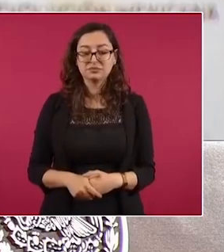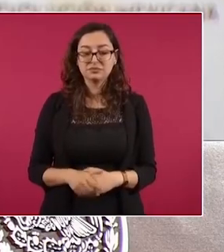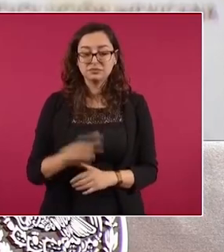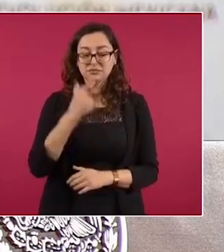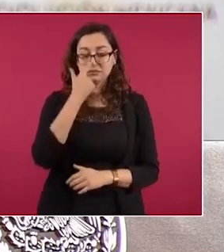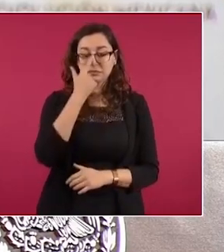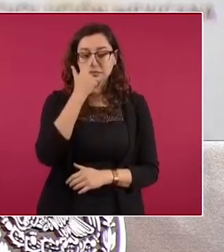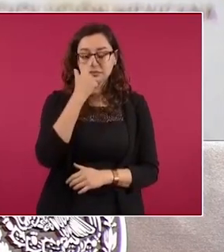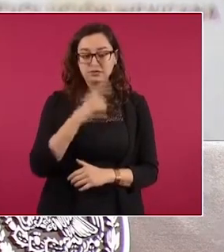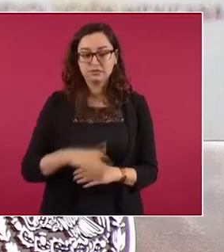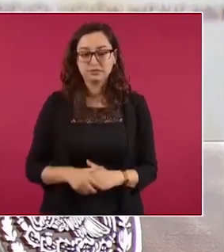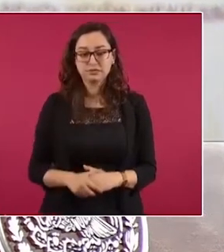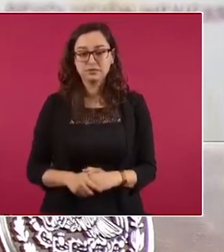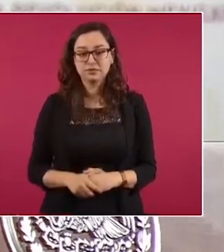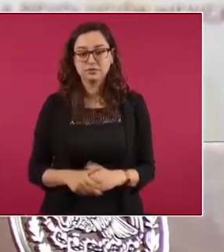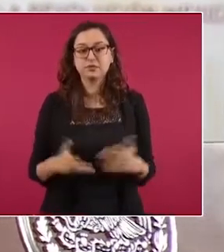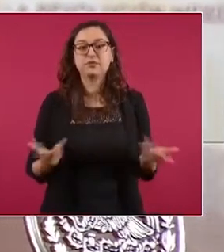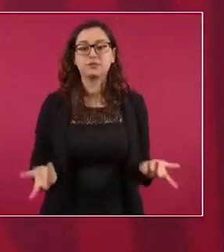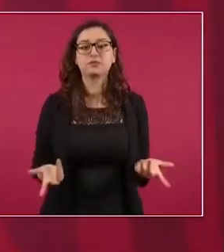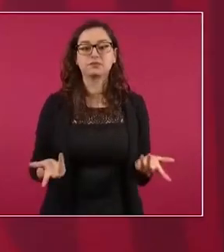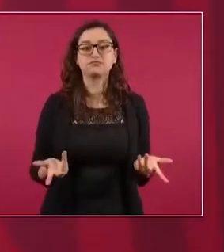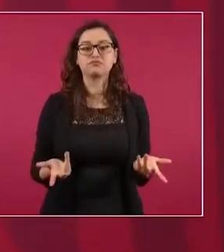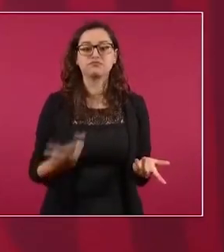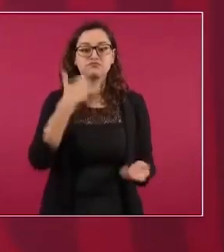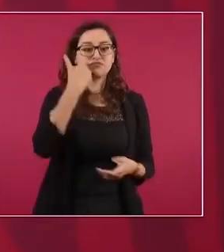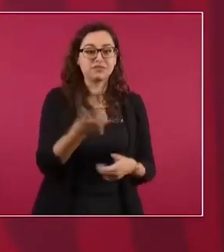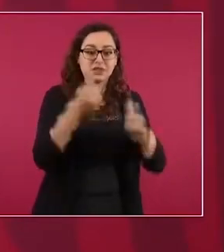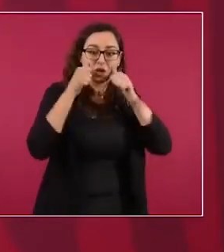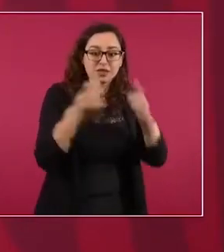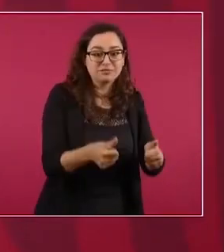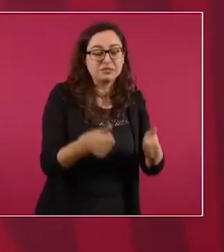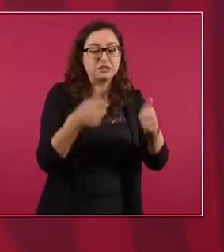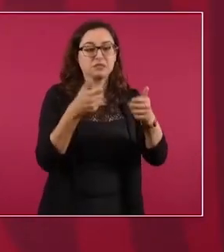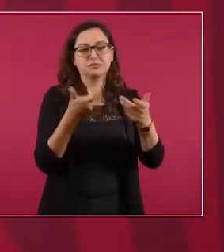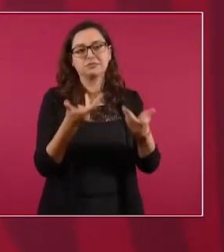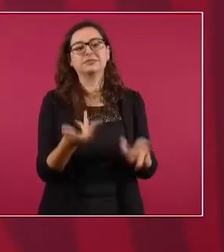Y lo que quieren nuestros adversarios es que no les sale nada.